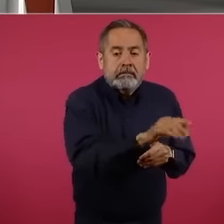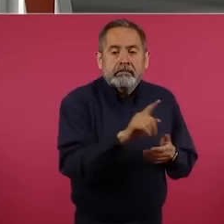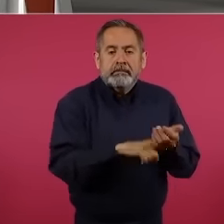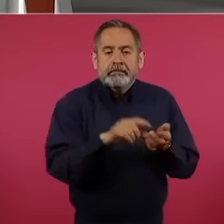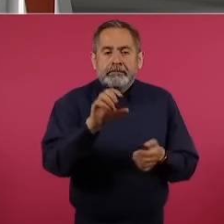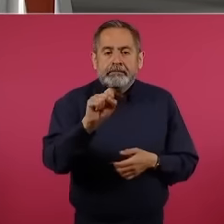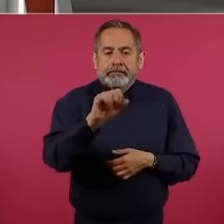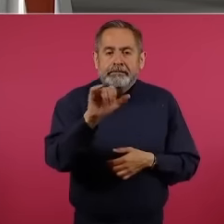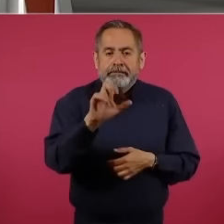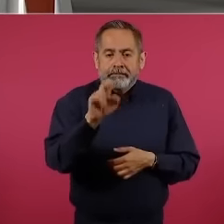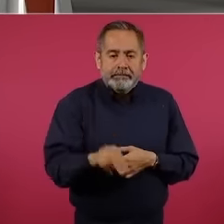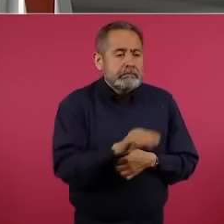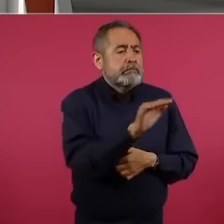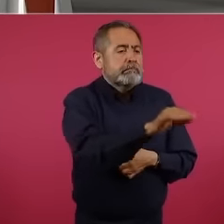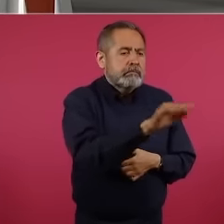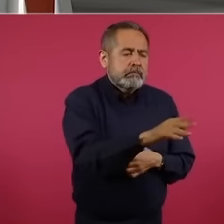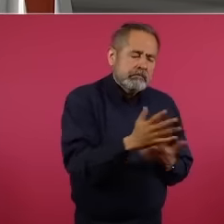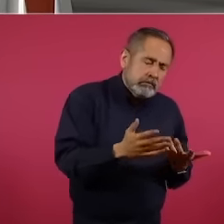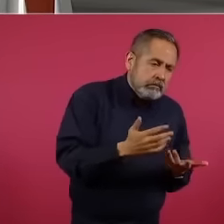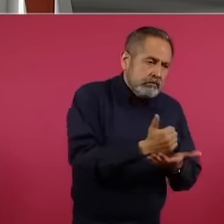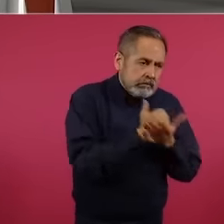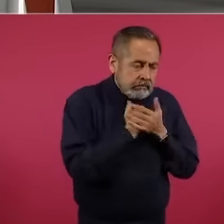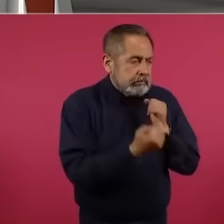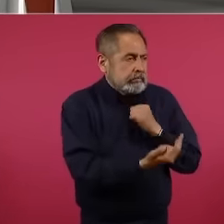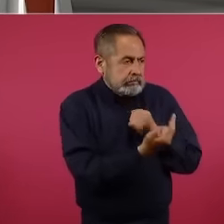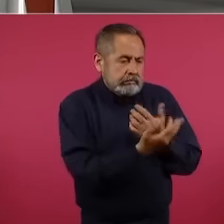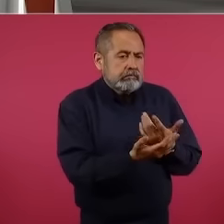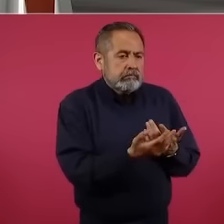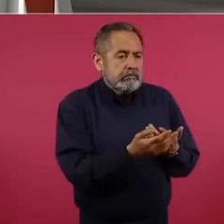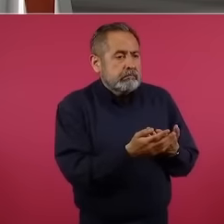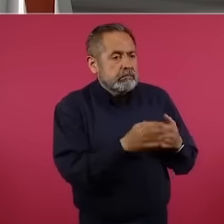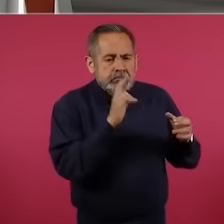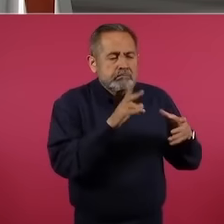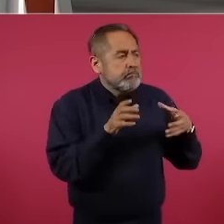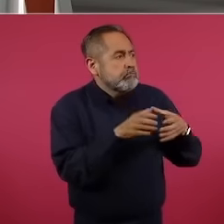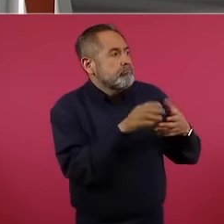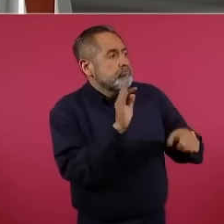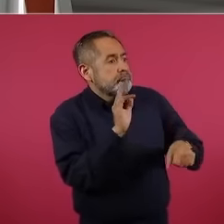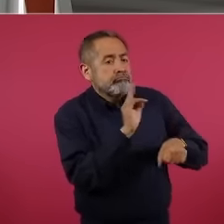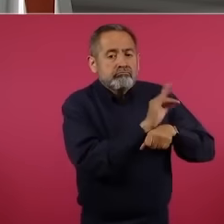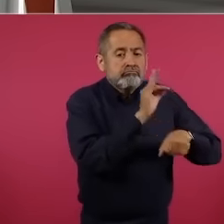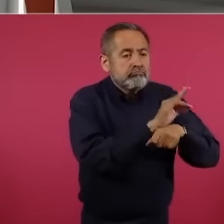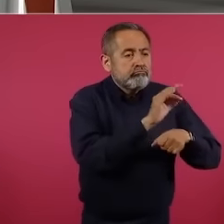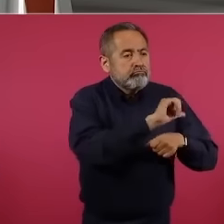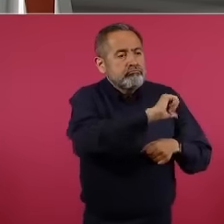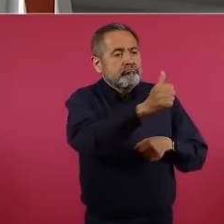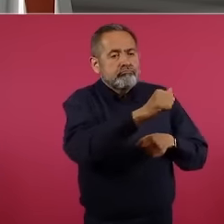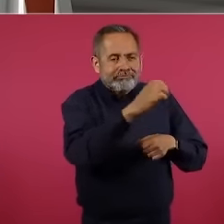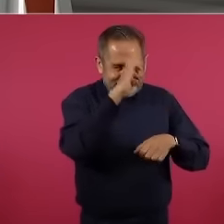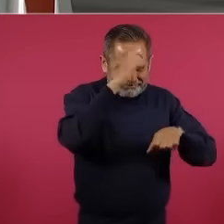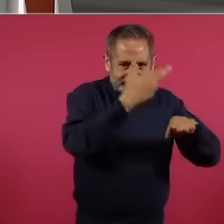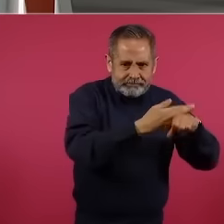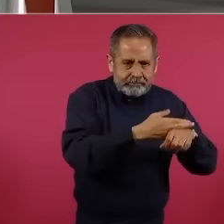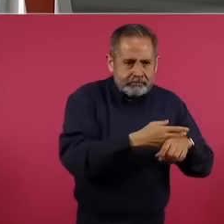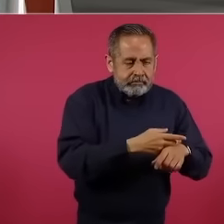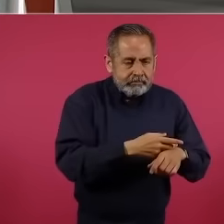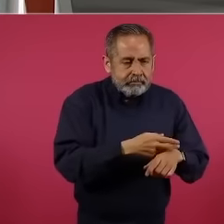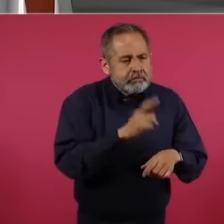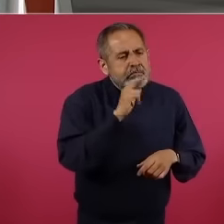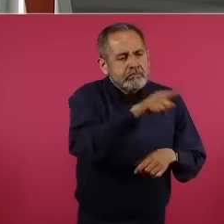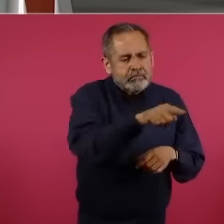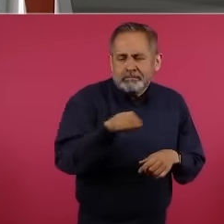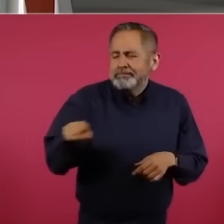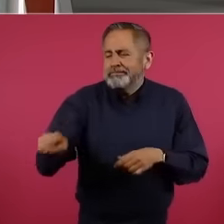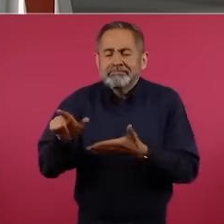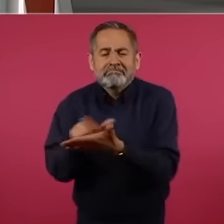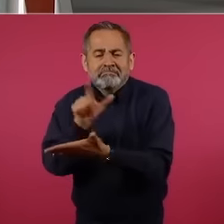presentaron un recurso de inconstitucionalidad y